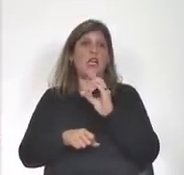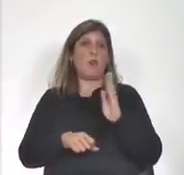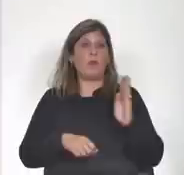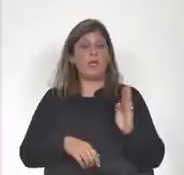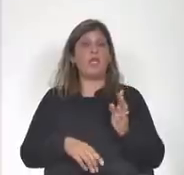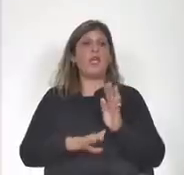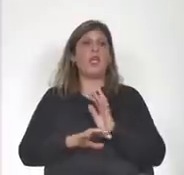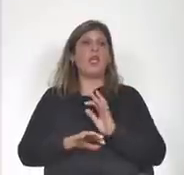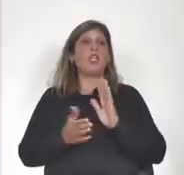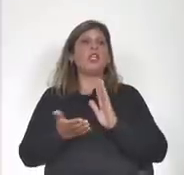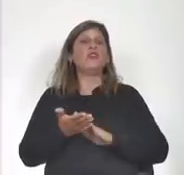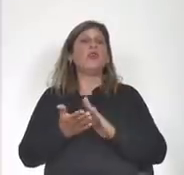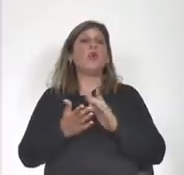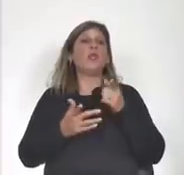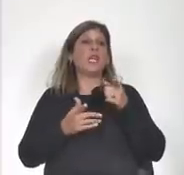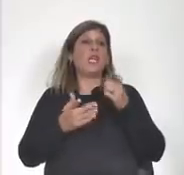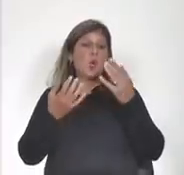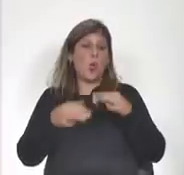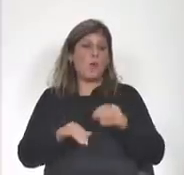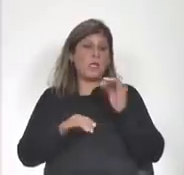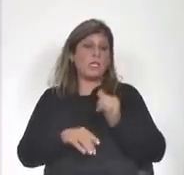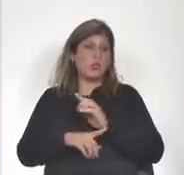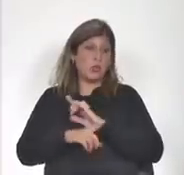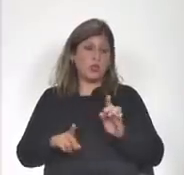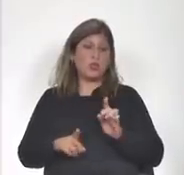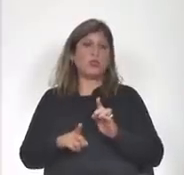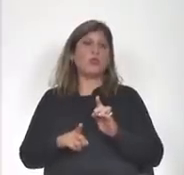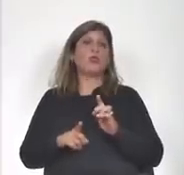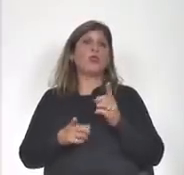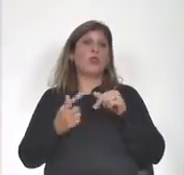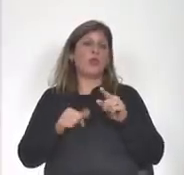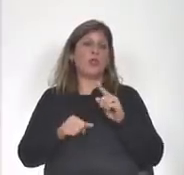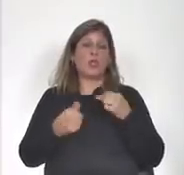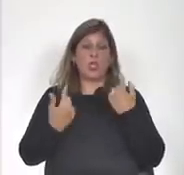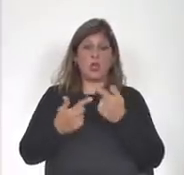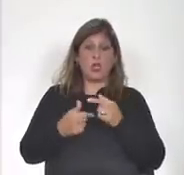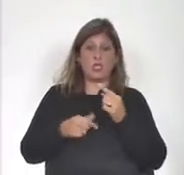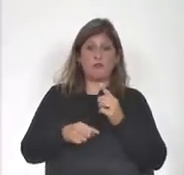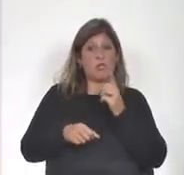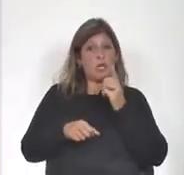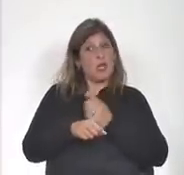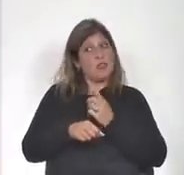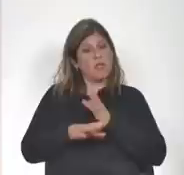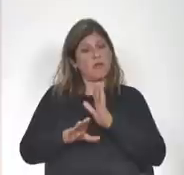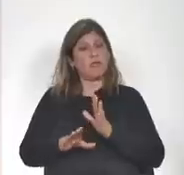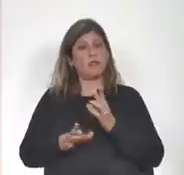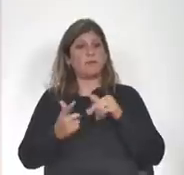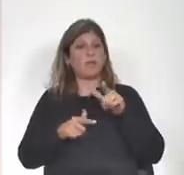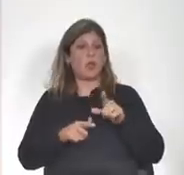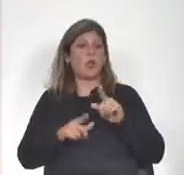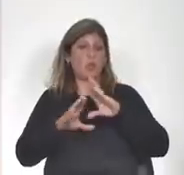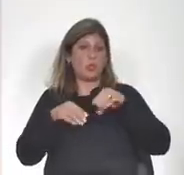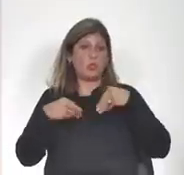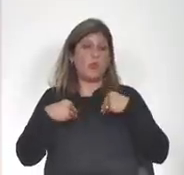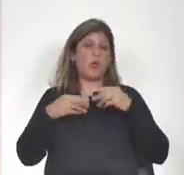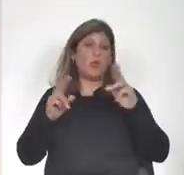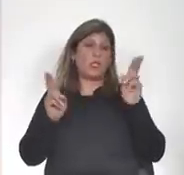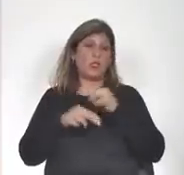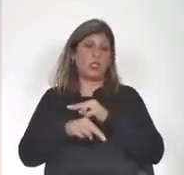el cumplimiento o no de lo que ella entienda debe suceder conforme a normas de ética en la función pública en un caso como este